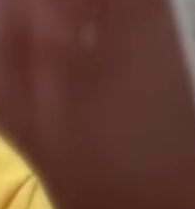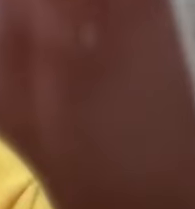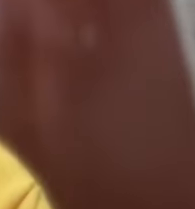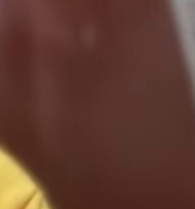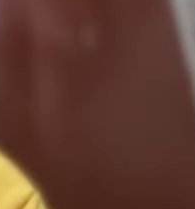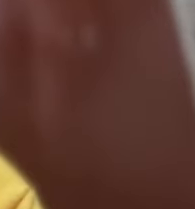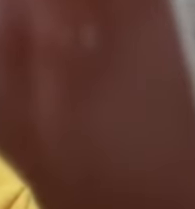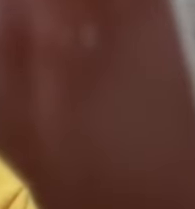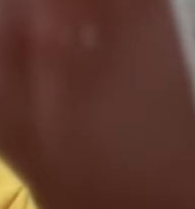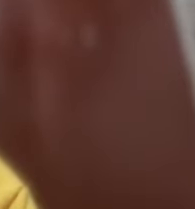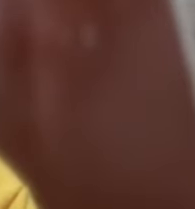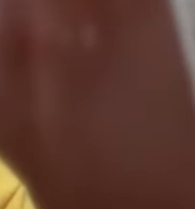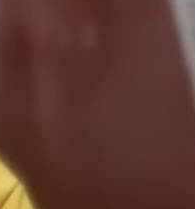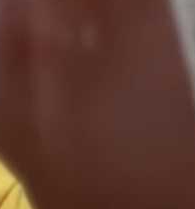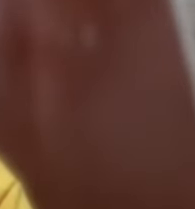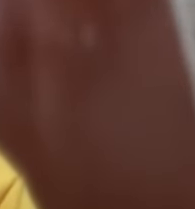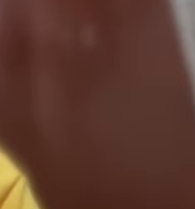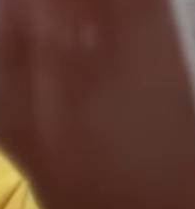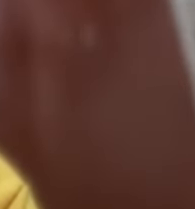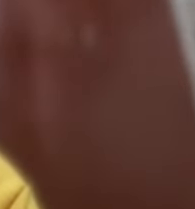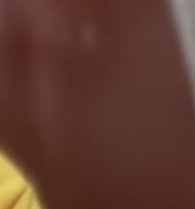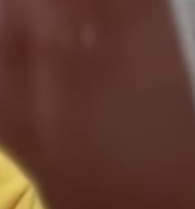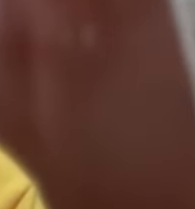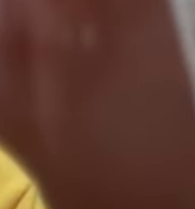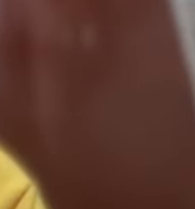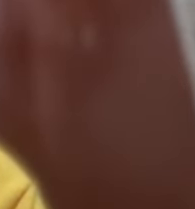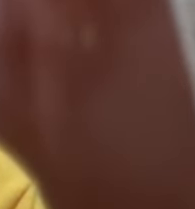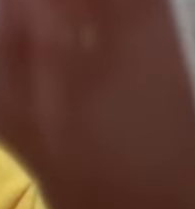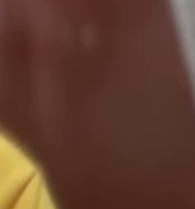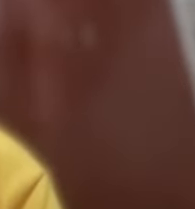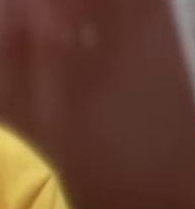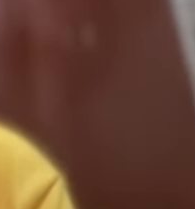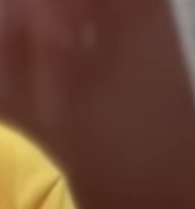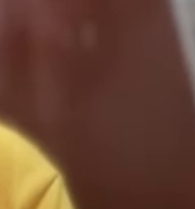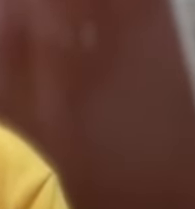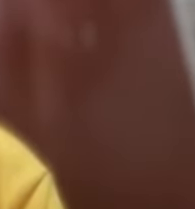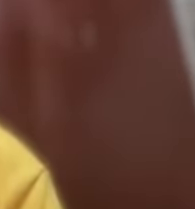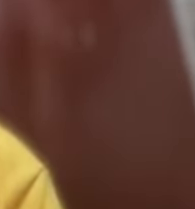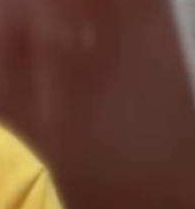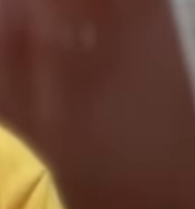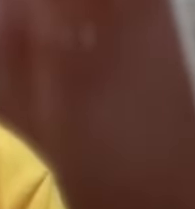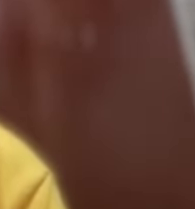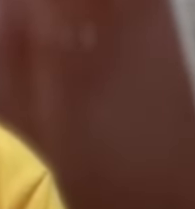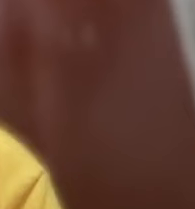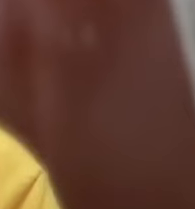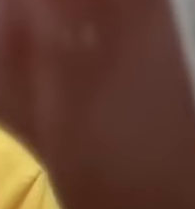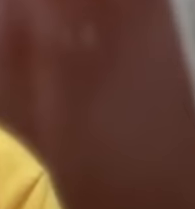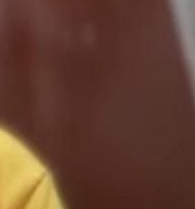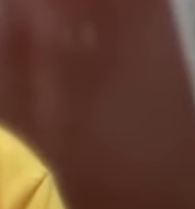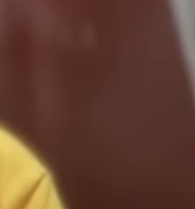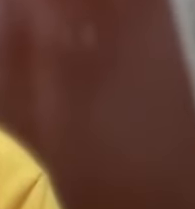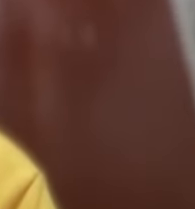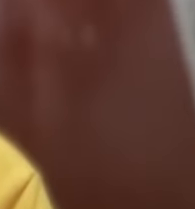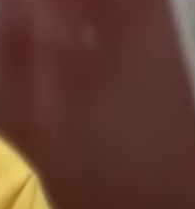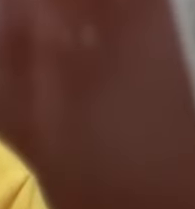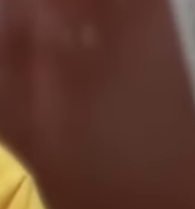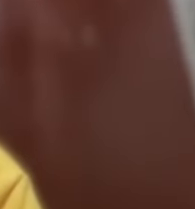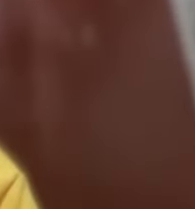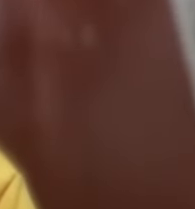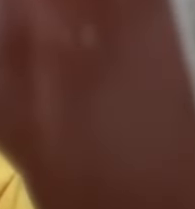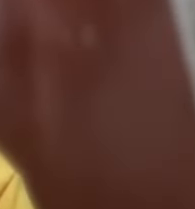nuevo es que esto no es un invento del día de ayer ni de hoy